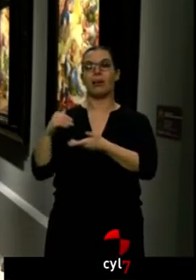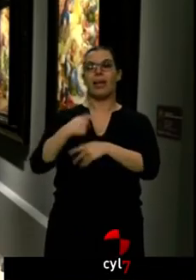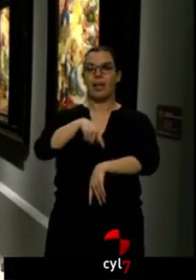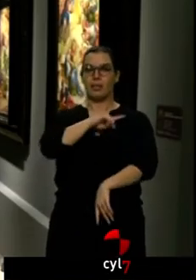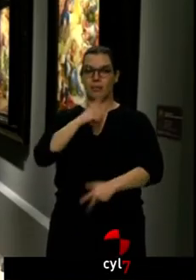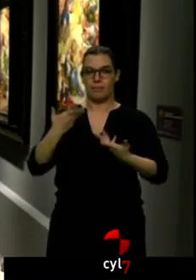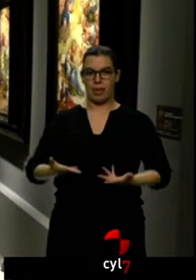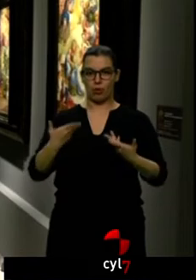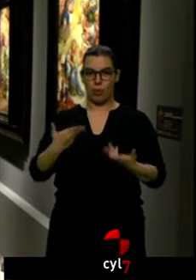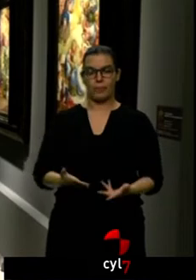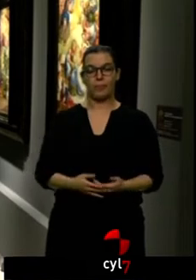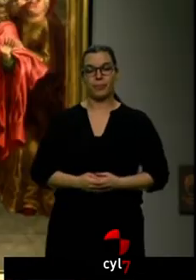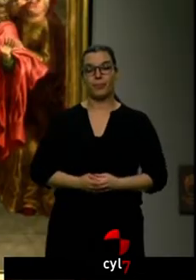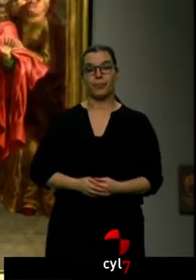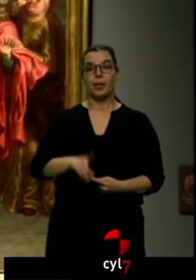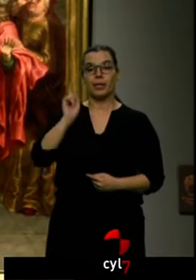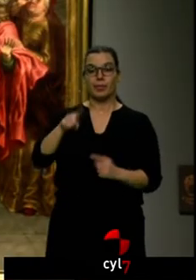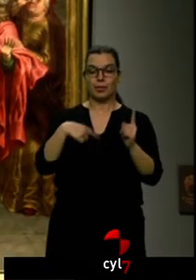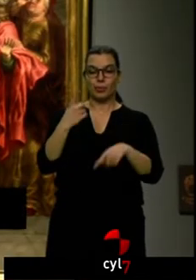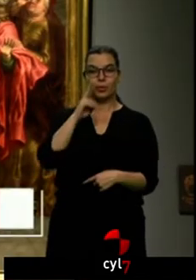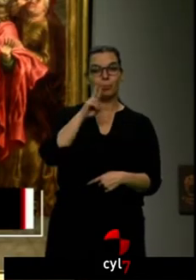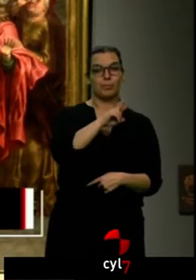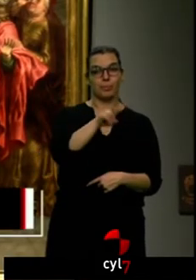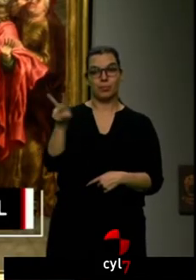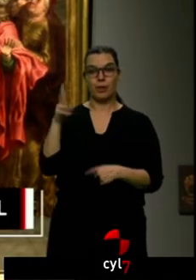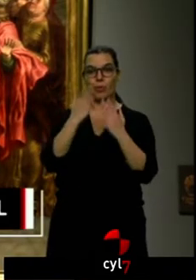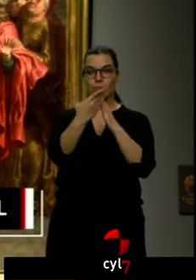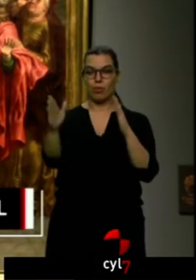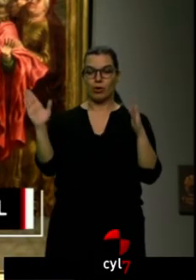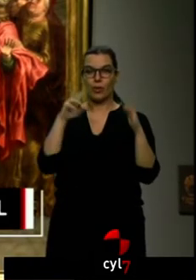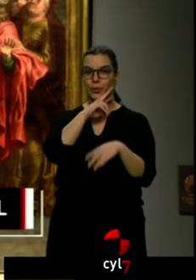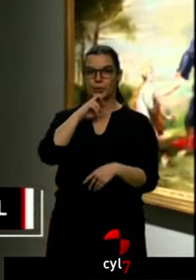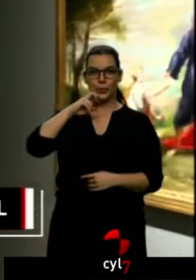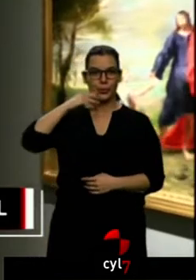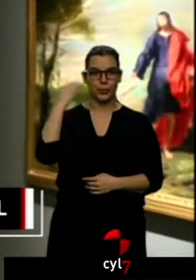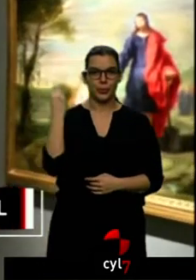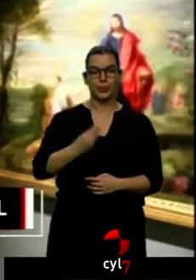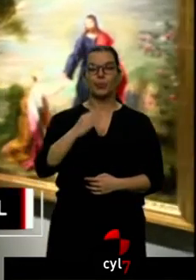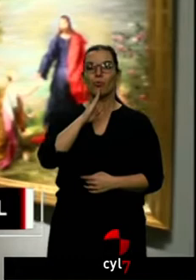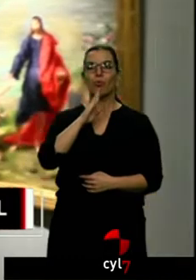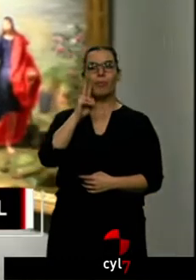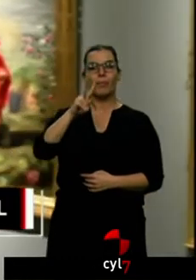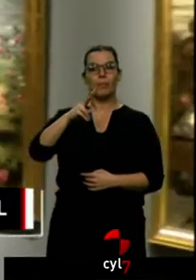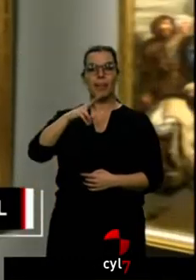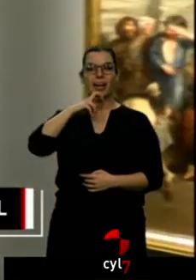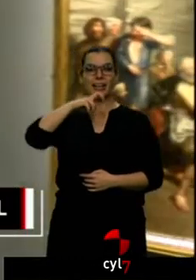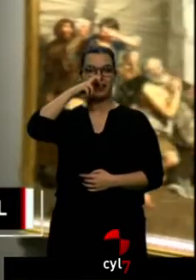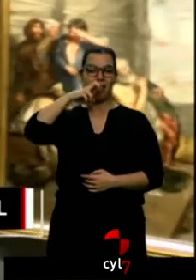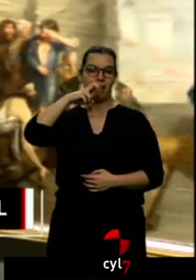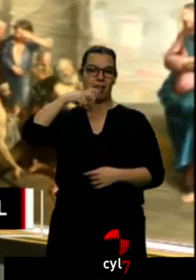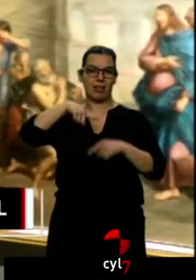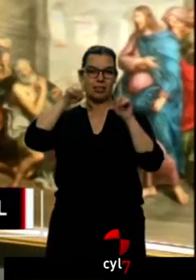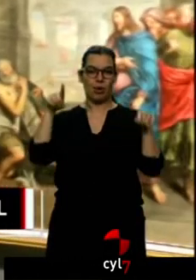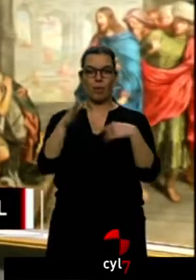Y también les vamos a mostrar algunas de las joyas que desde estos días se pueden ver en la Catedral de Segovia. Son de berruguete